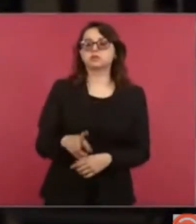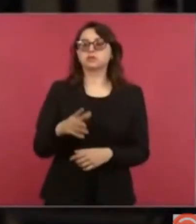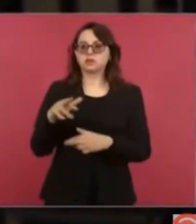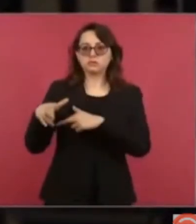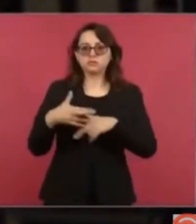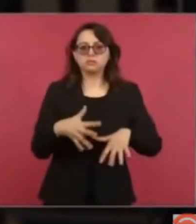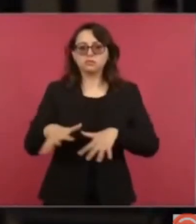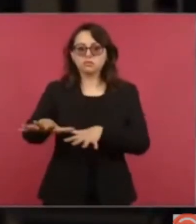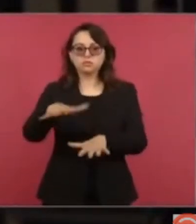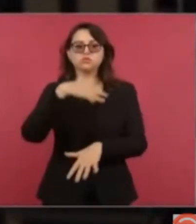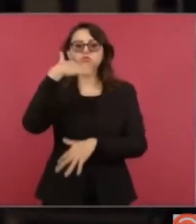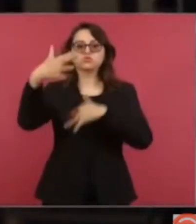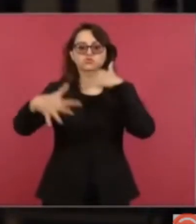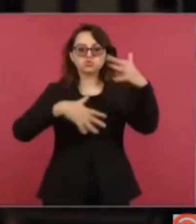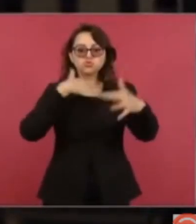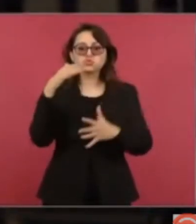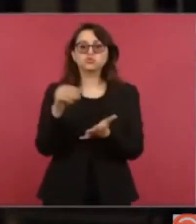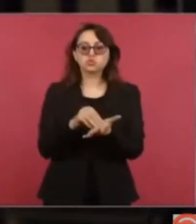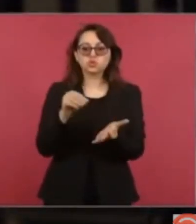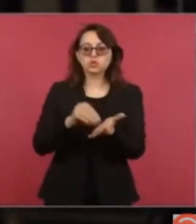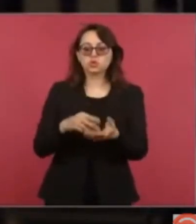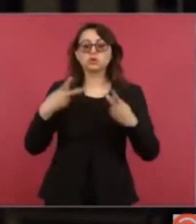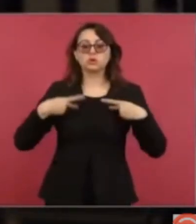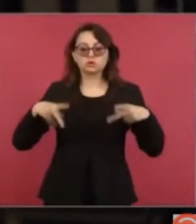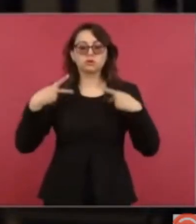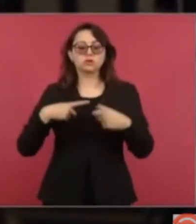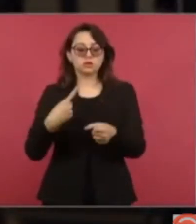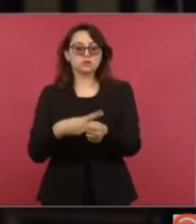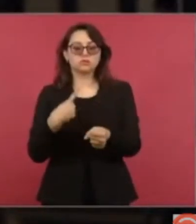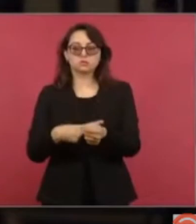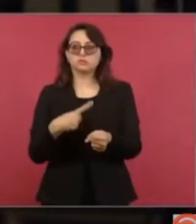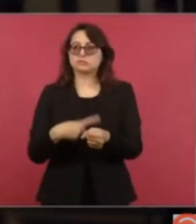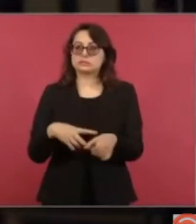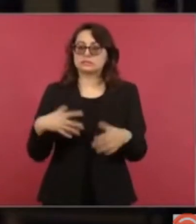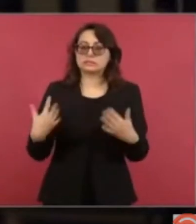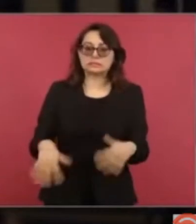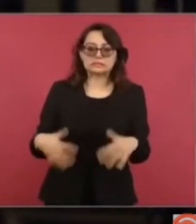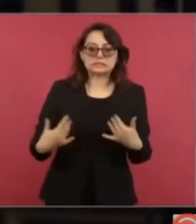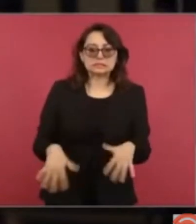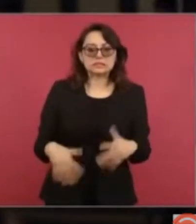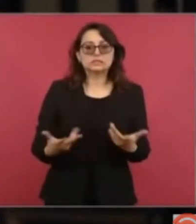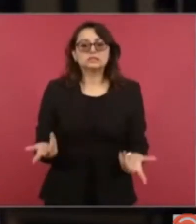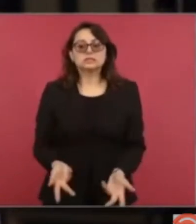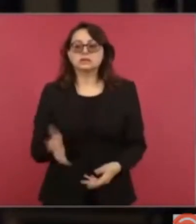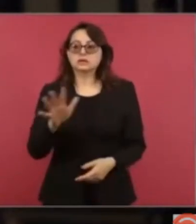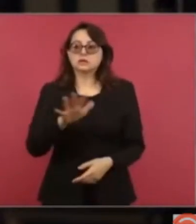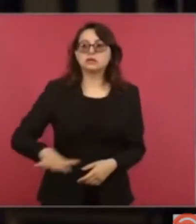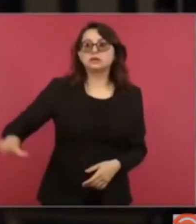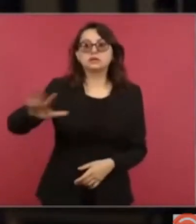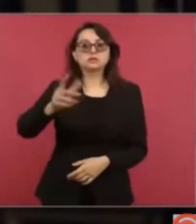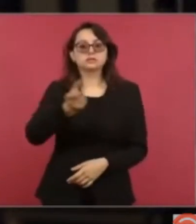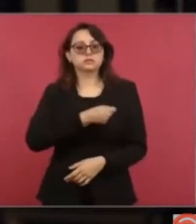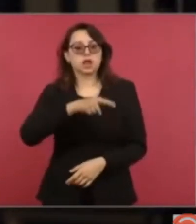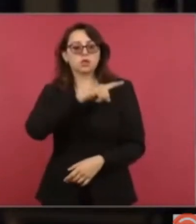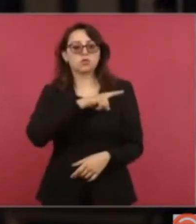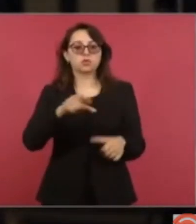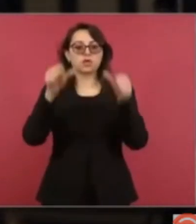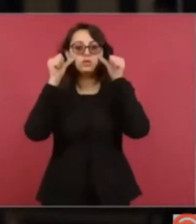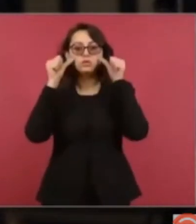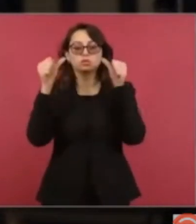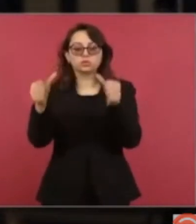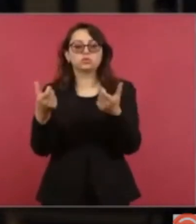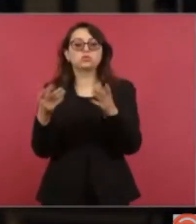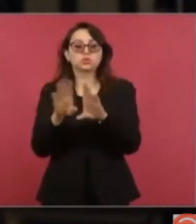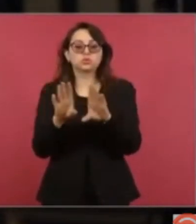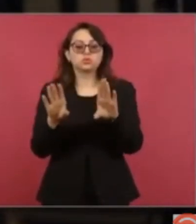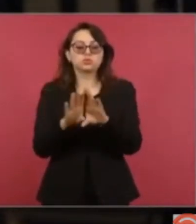está contaminado y la gente está enferma. Pues así hay gente enferma. ¿Cómo se va a atender la salud de los habitantes afectados